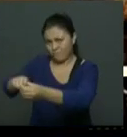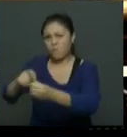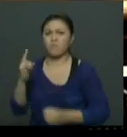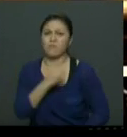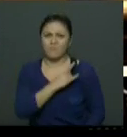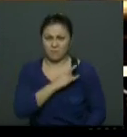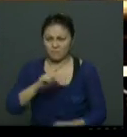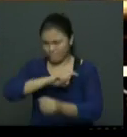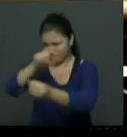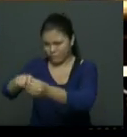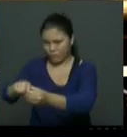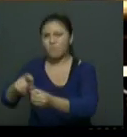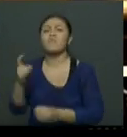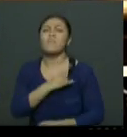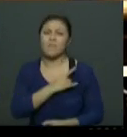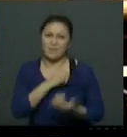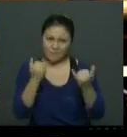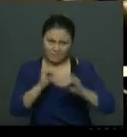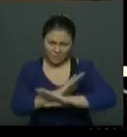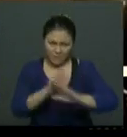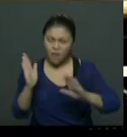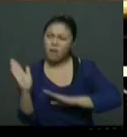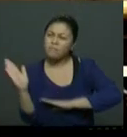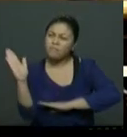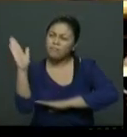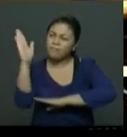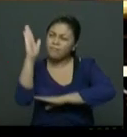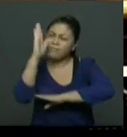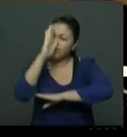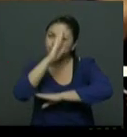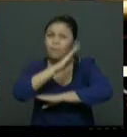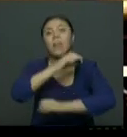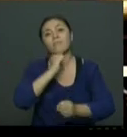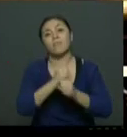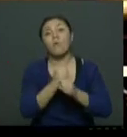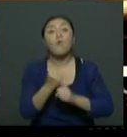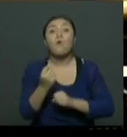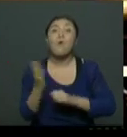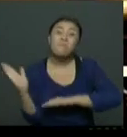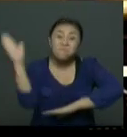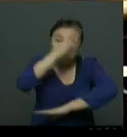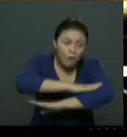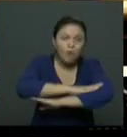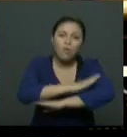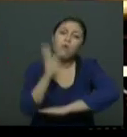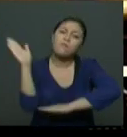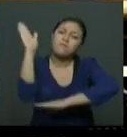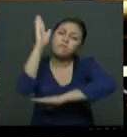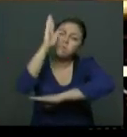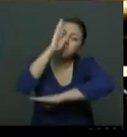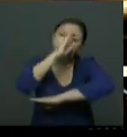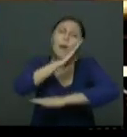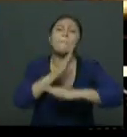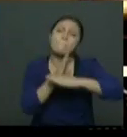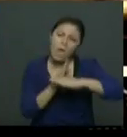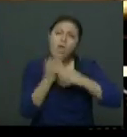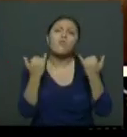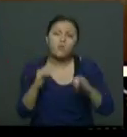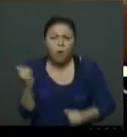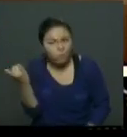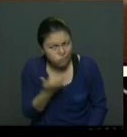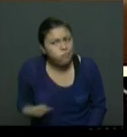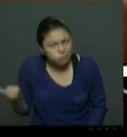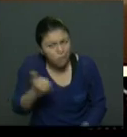amplían un poco, pero el beneficio de la jornada laboral de un día de descanso por salir a votar ya existen. Y hay beneficios que son